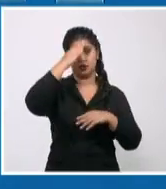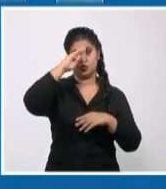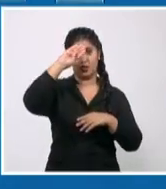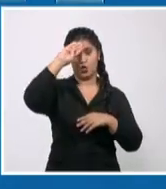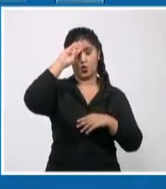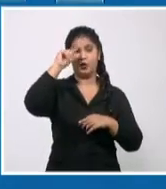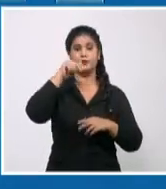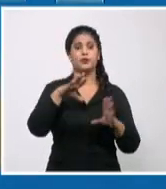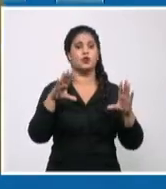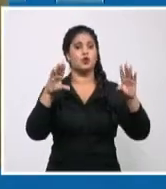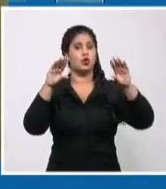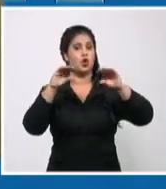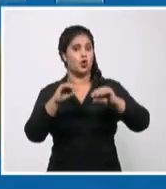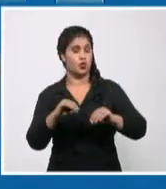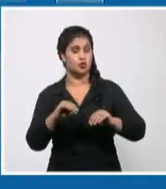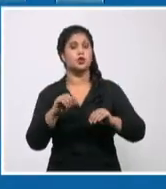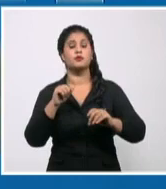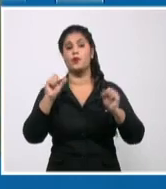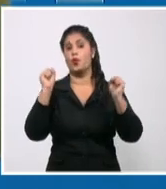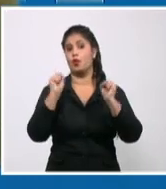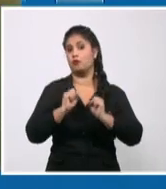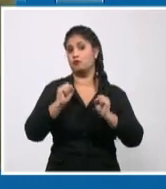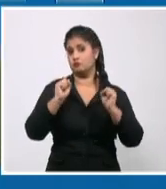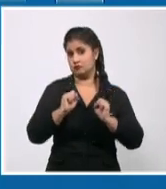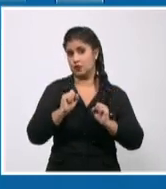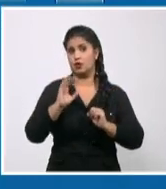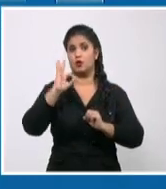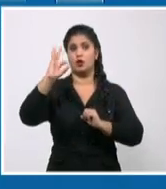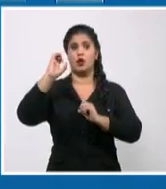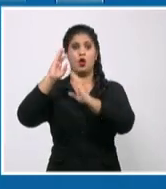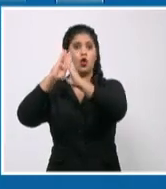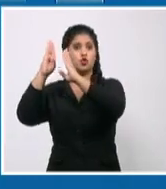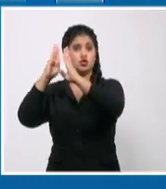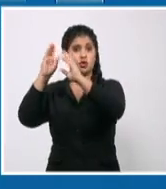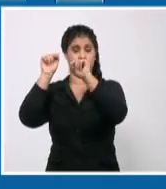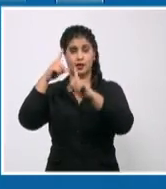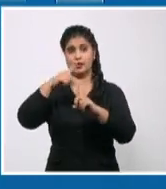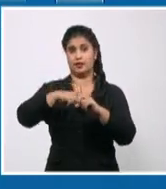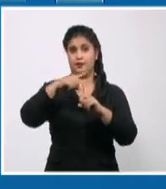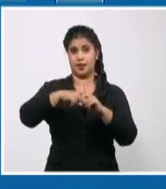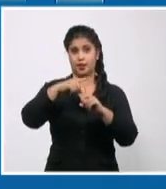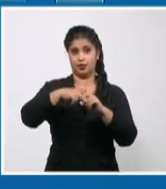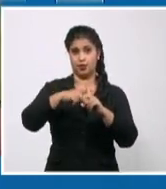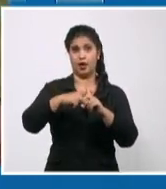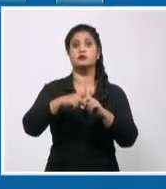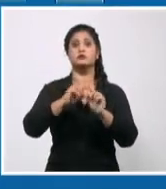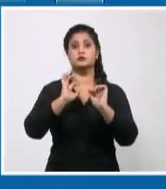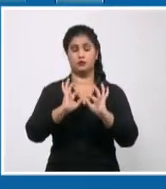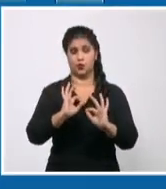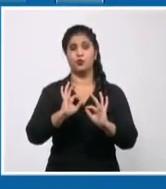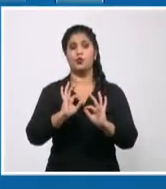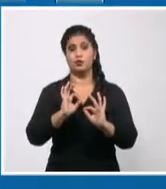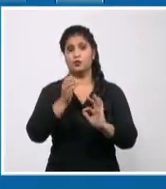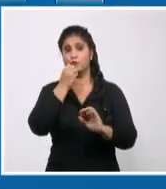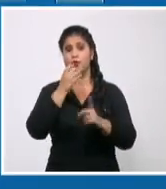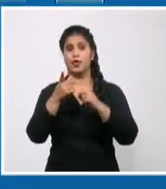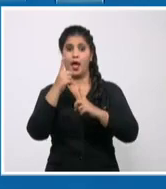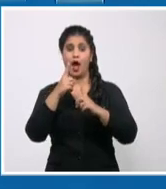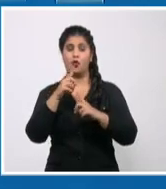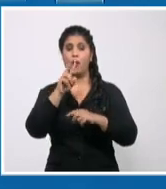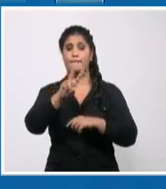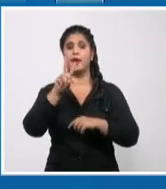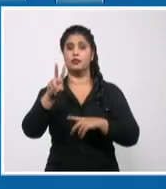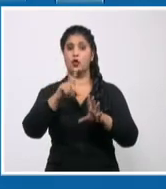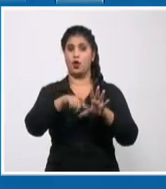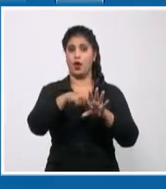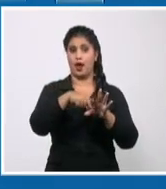fresca todavía en el occidente. Fíjense que las temperaturas están entre 18 y hasta 21 grados Celsius. Algún valor de 22 en la isla. Superiores en el